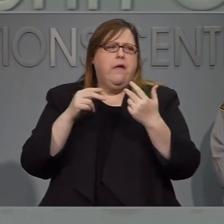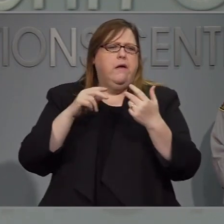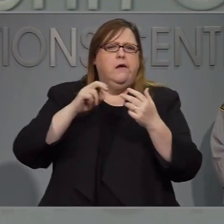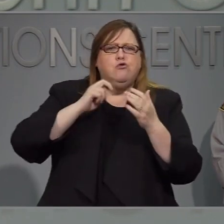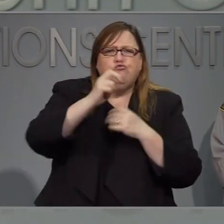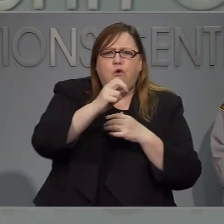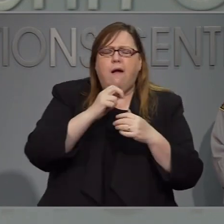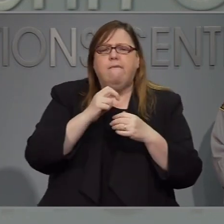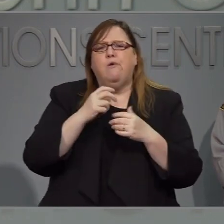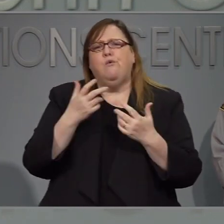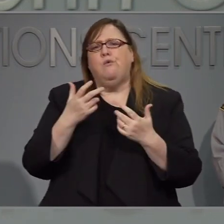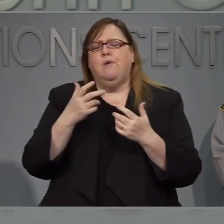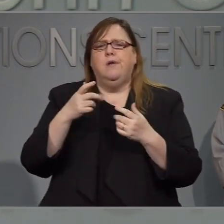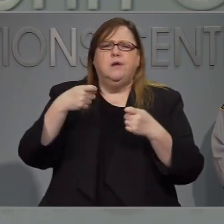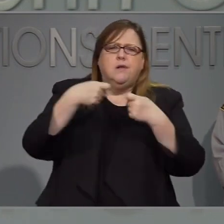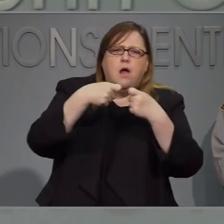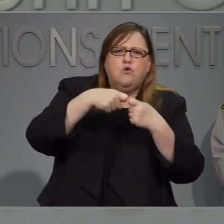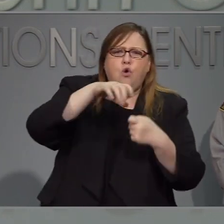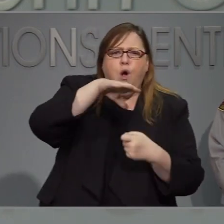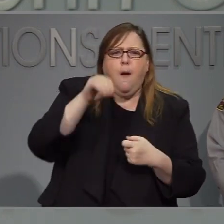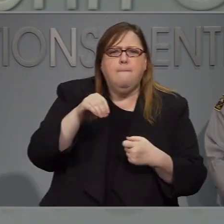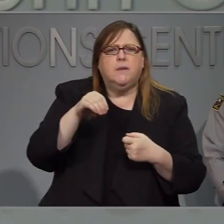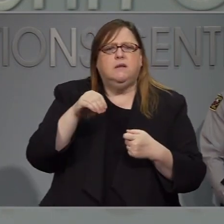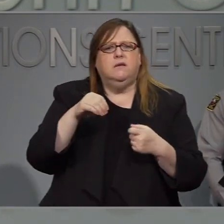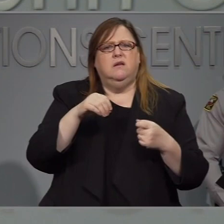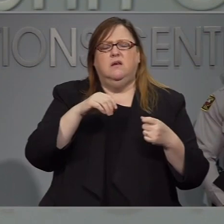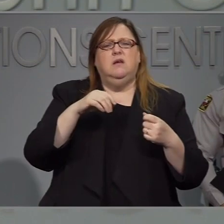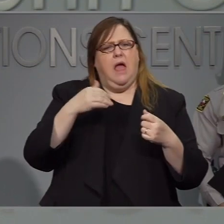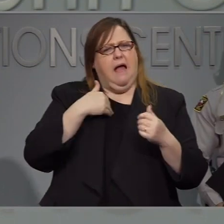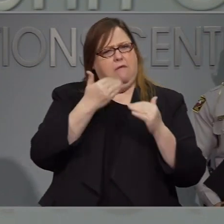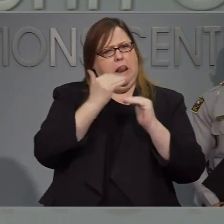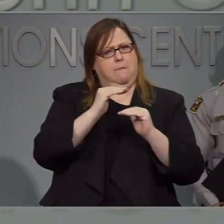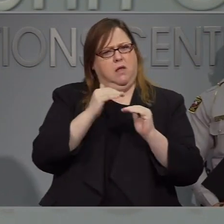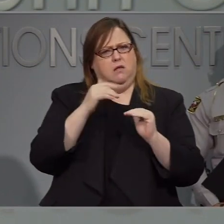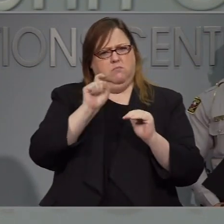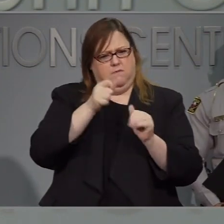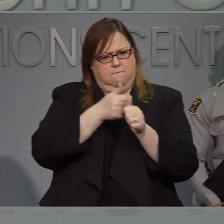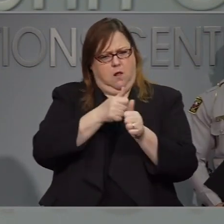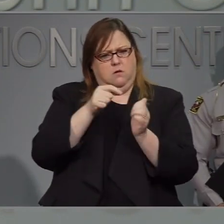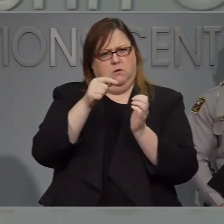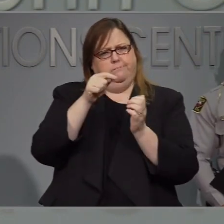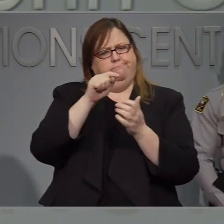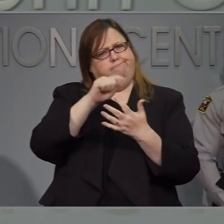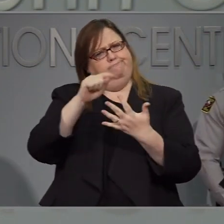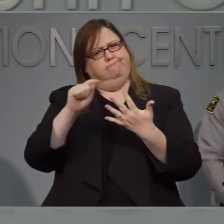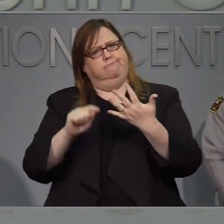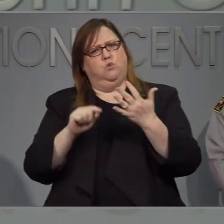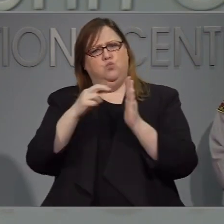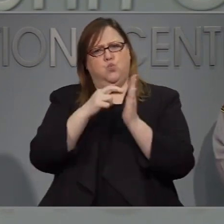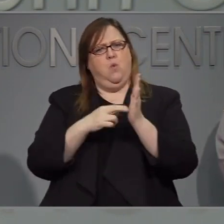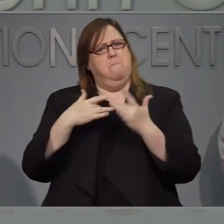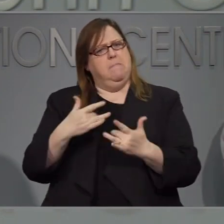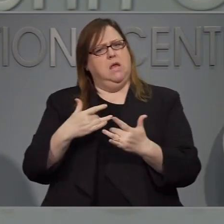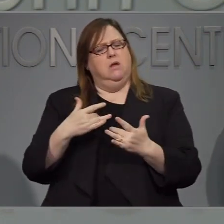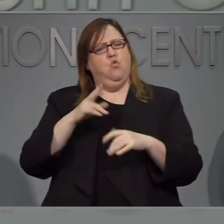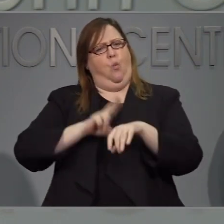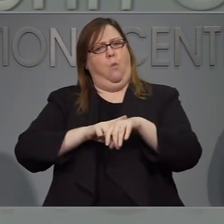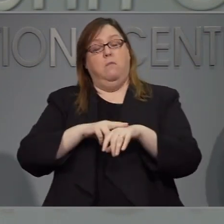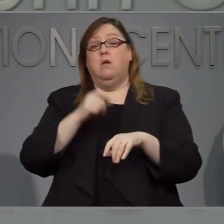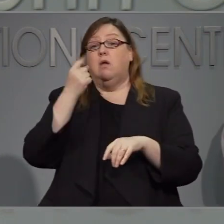permitir a los equipos de servicios públicos porque estamos esperando que haya pagones y también